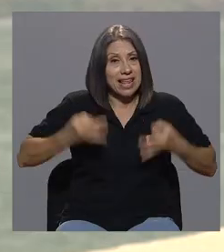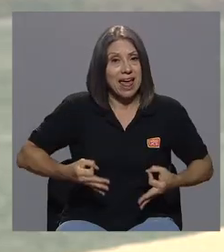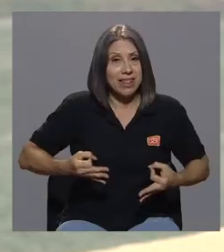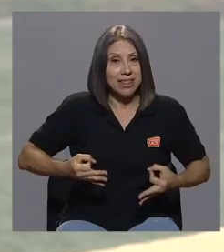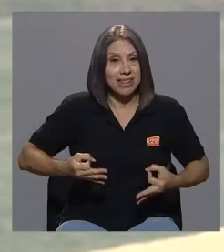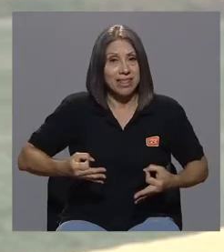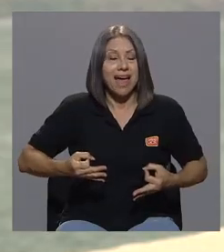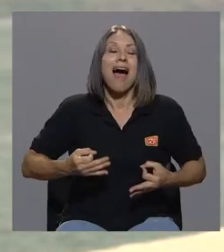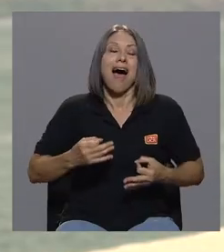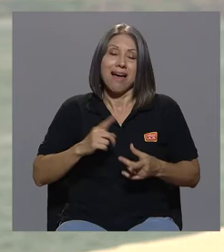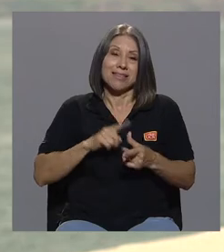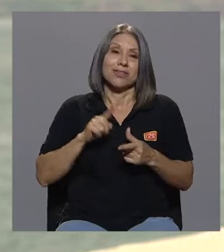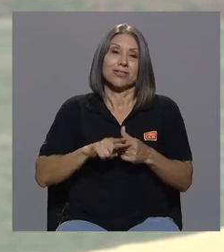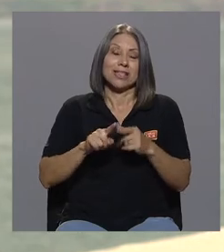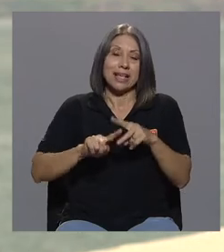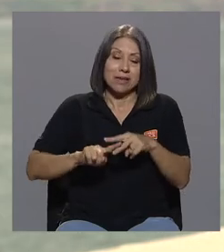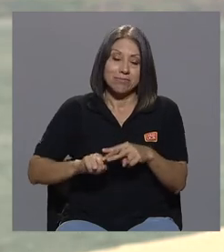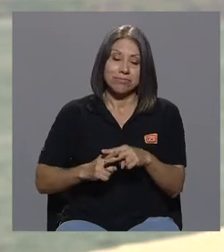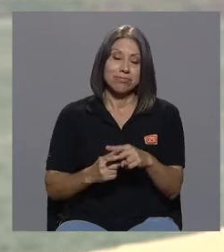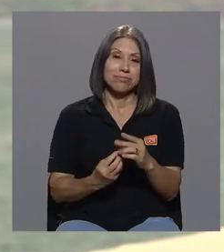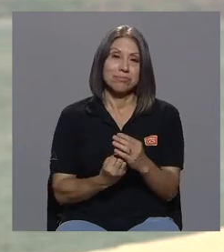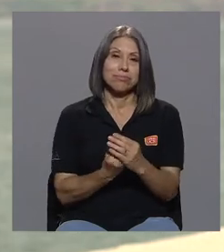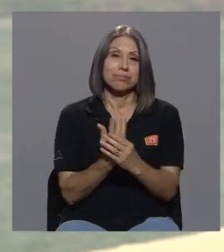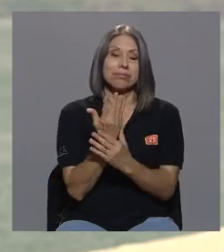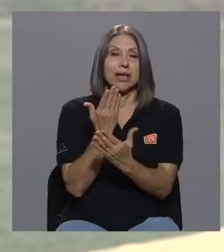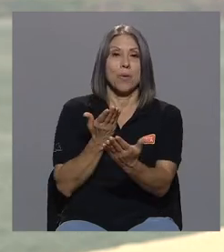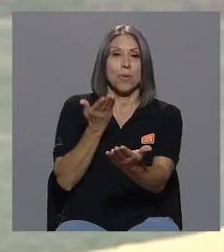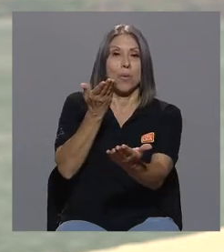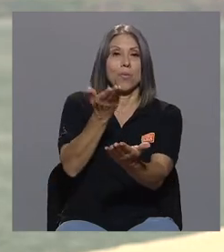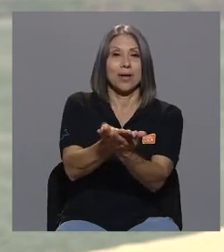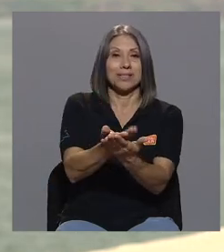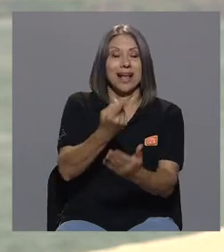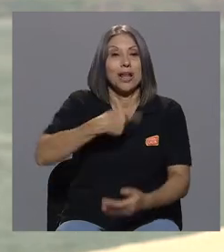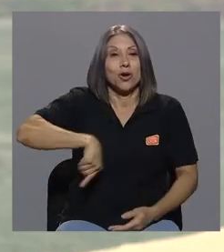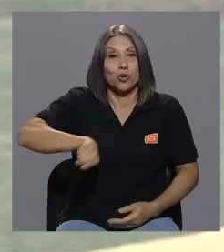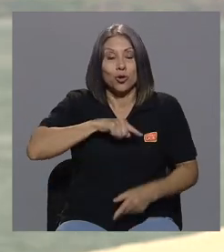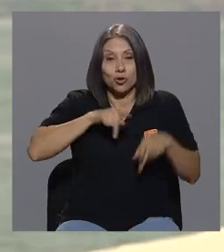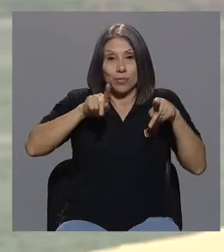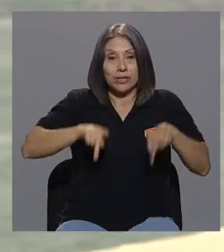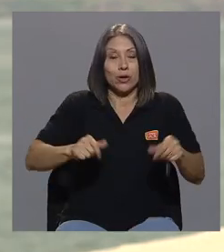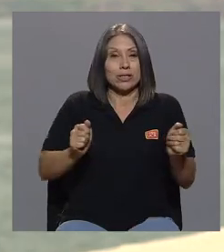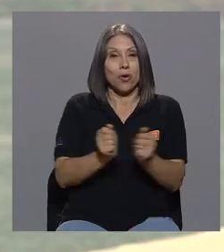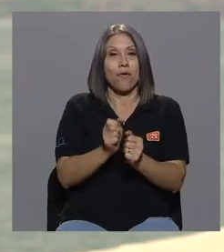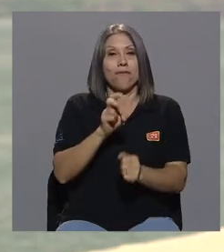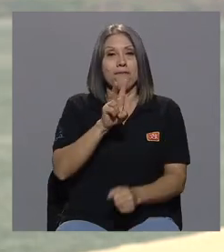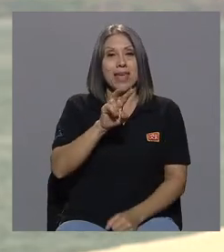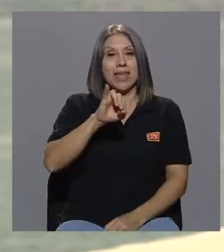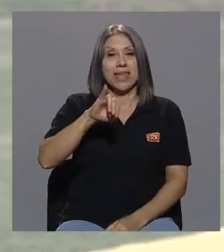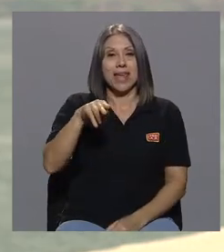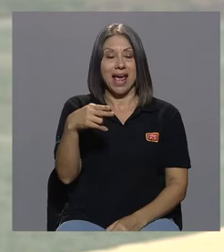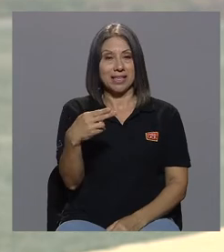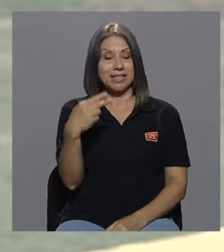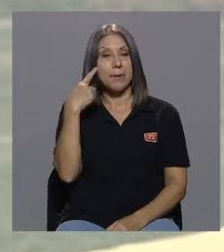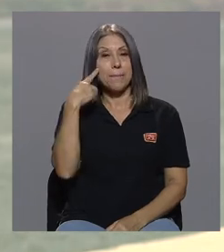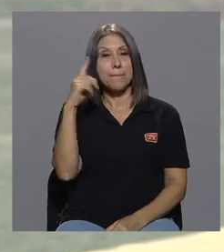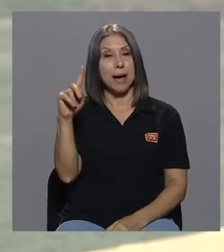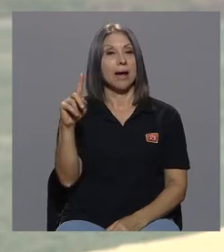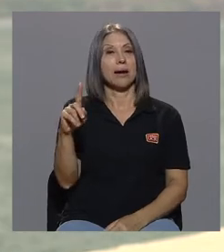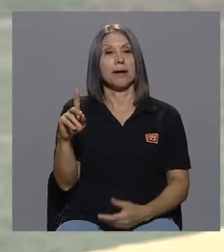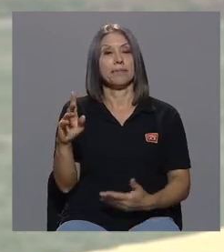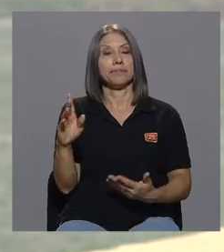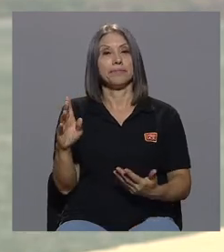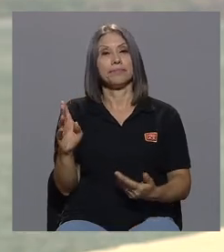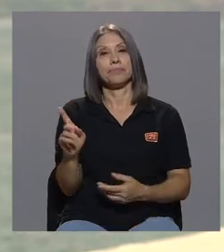precisamente esta propuesta desde nosotros como personas con VIH para no